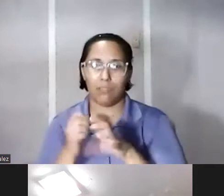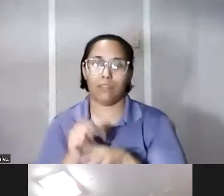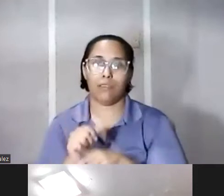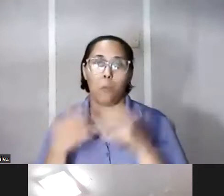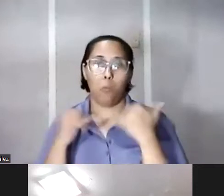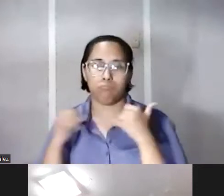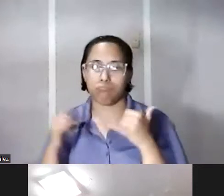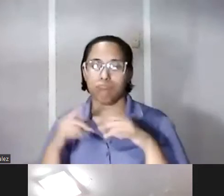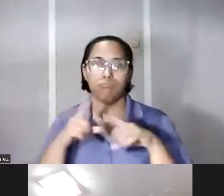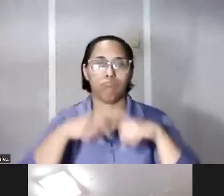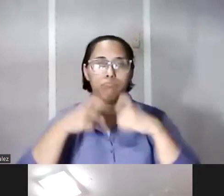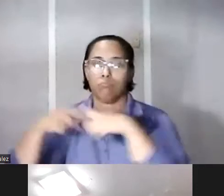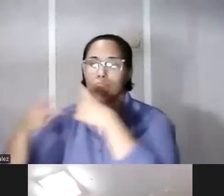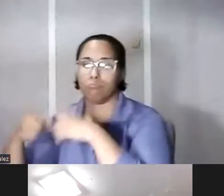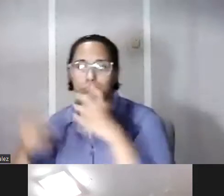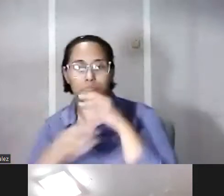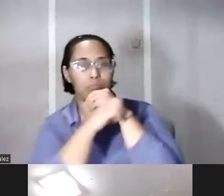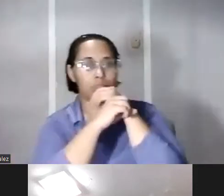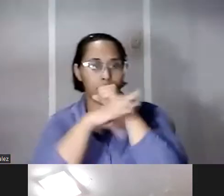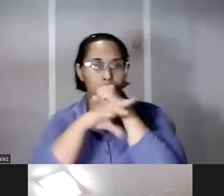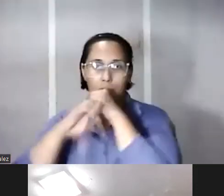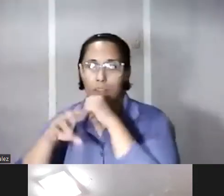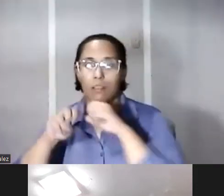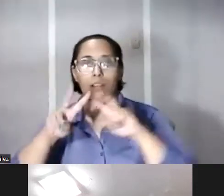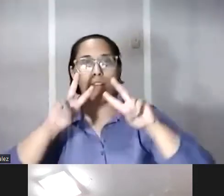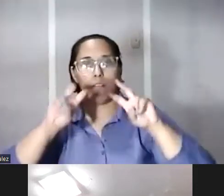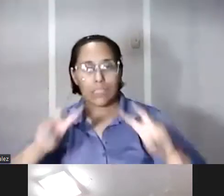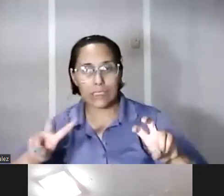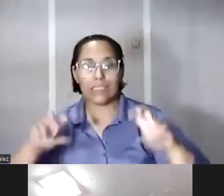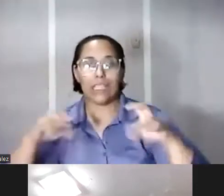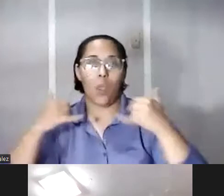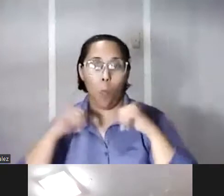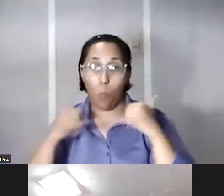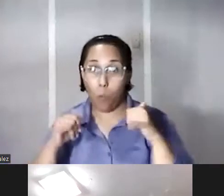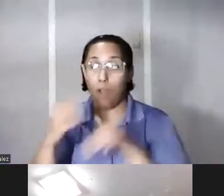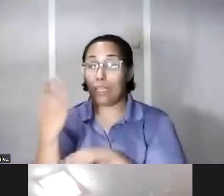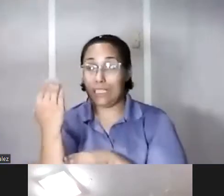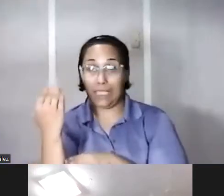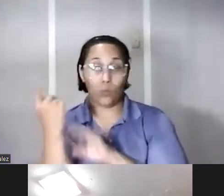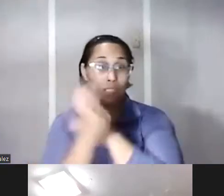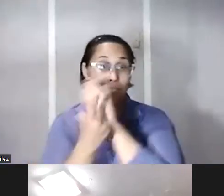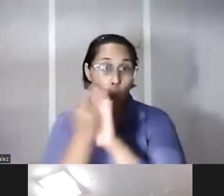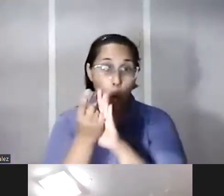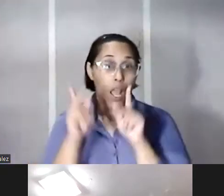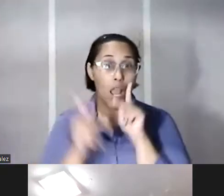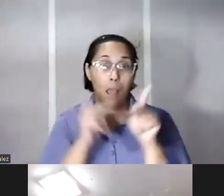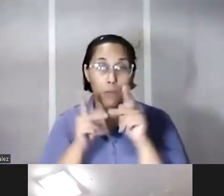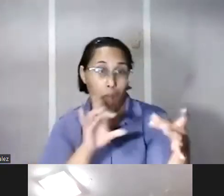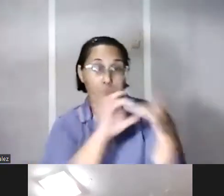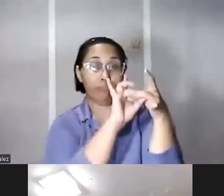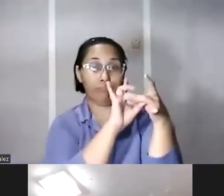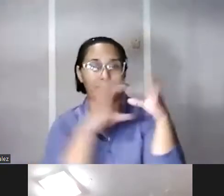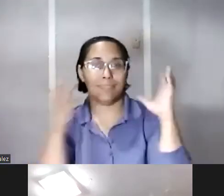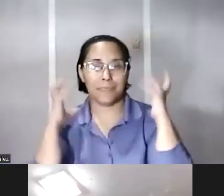intervalos de comentarios análisis juegos 14 horas y la gente se mantiene conectada